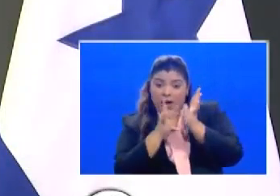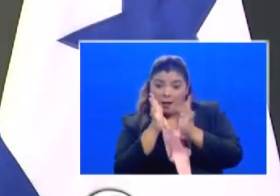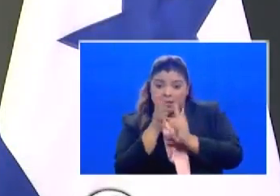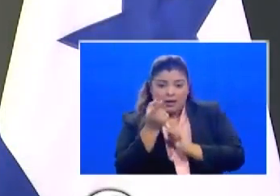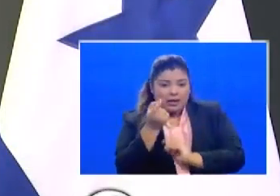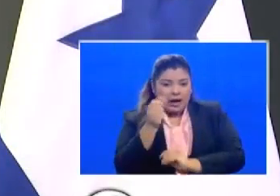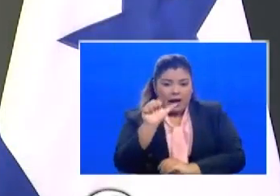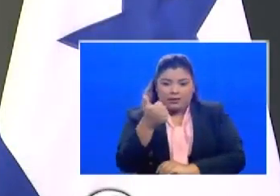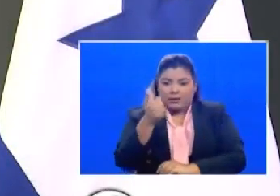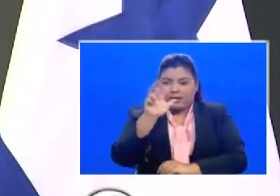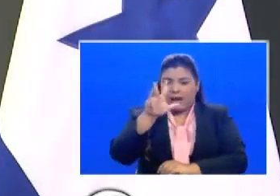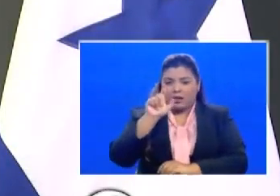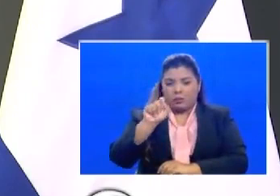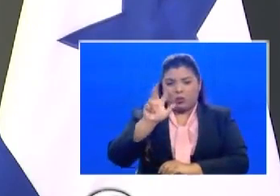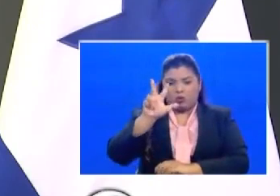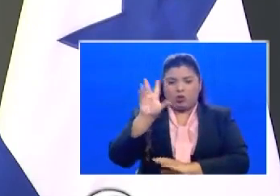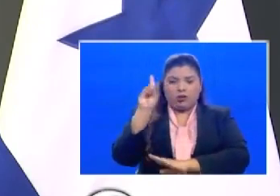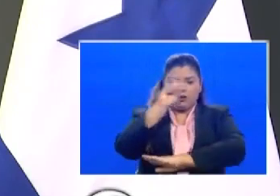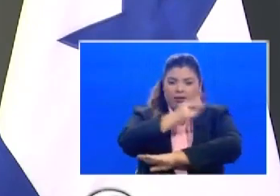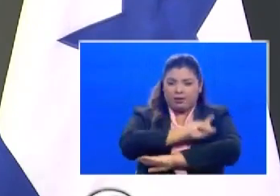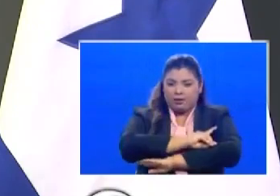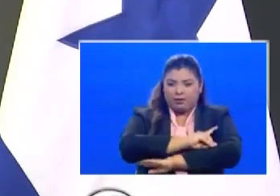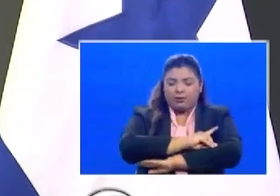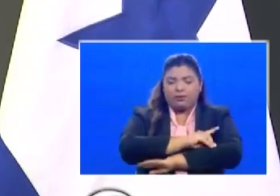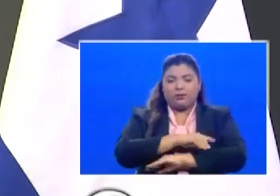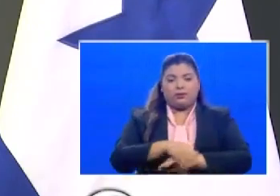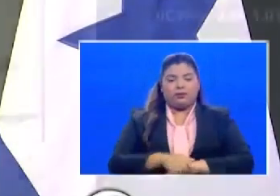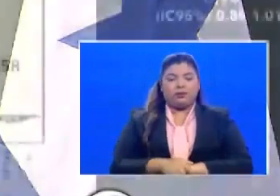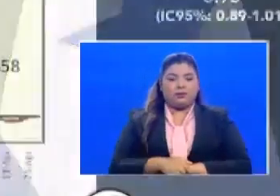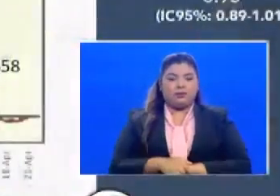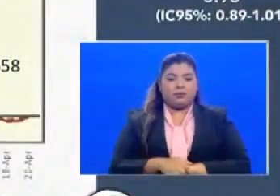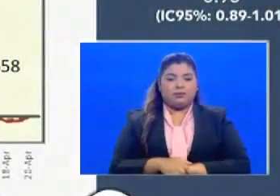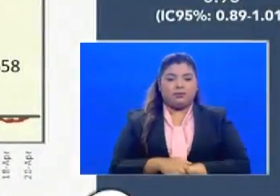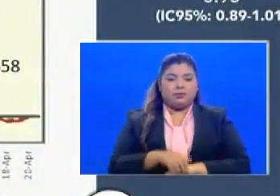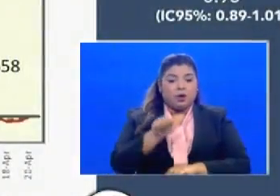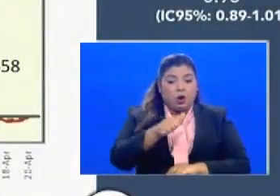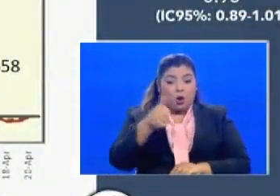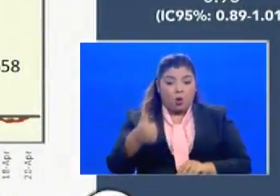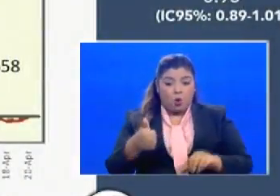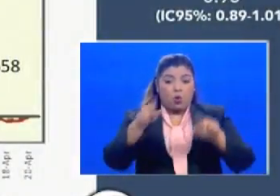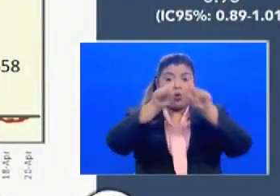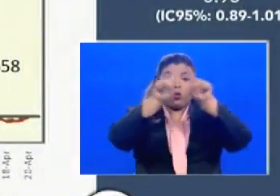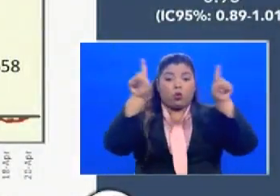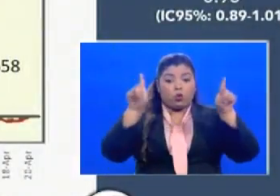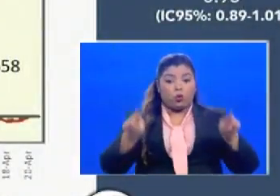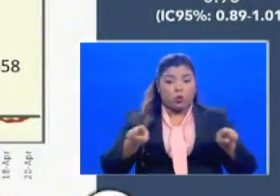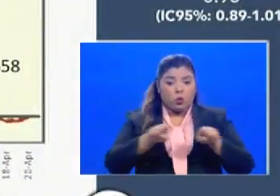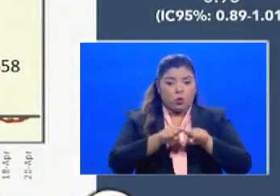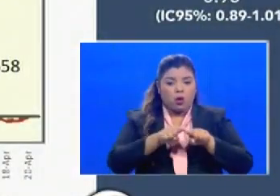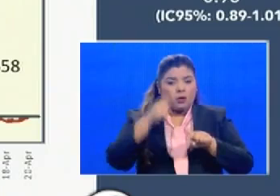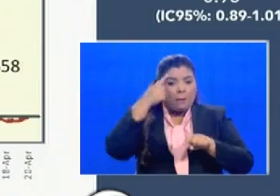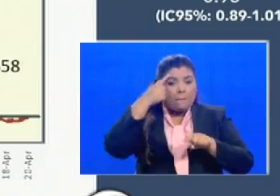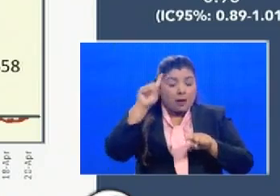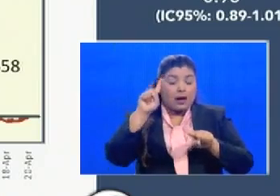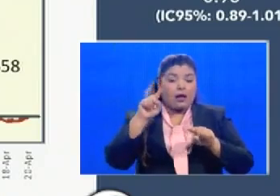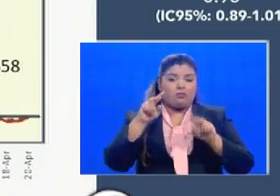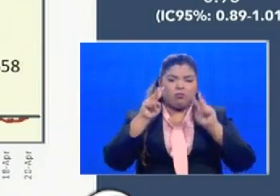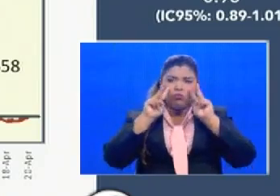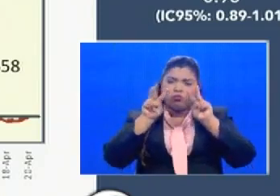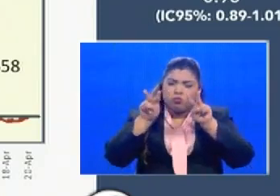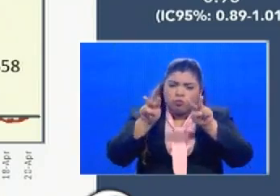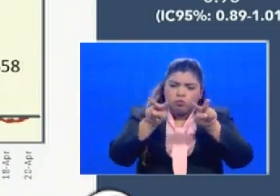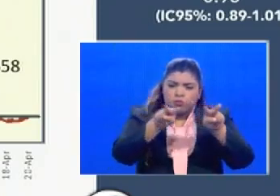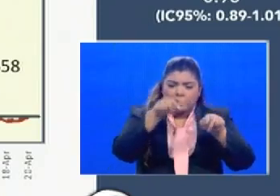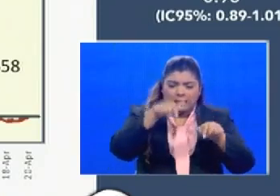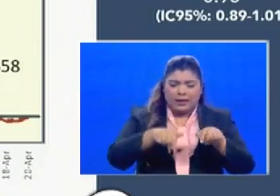días. El siguiente indicador que es uno de los más importantes para el seguimiento de esta cuarentena que nos